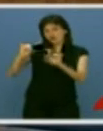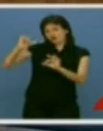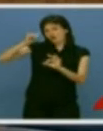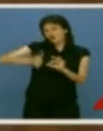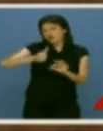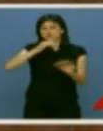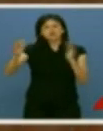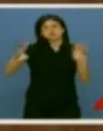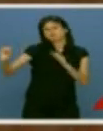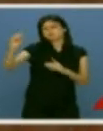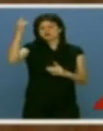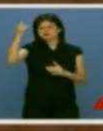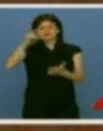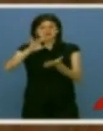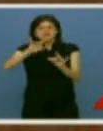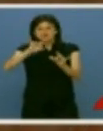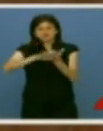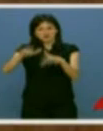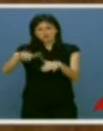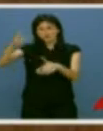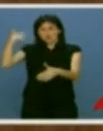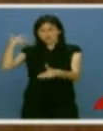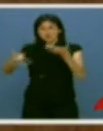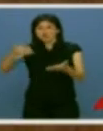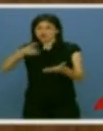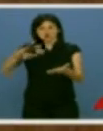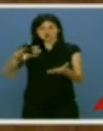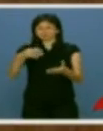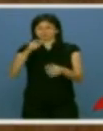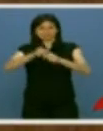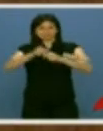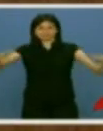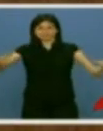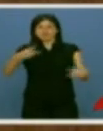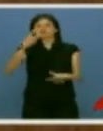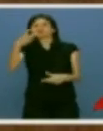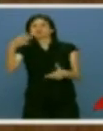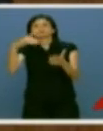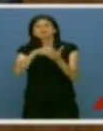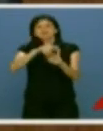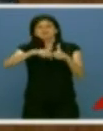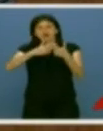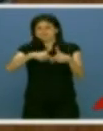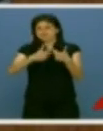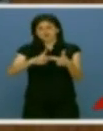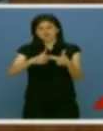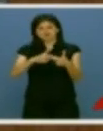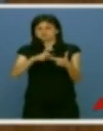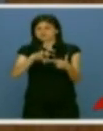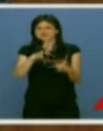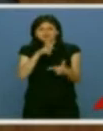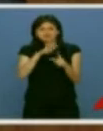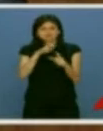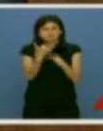tierra que nunca había tenido tantas personas desempleadas en su historia democrática. Cerca de 200.000 familias que atraviesan un drama personal y que